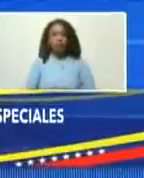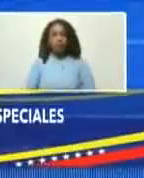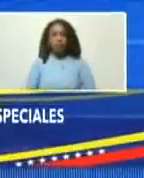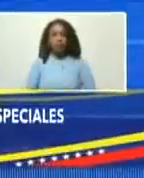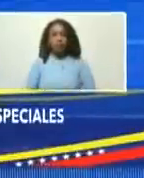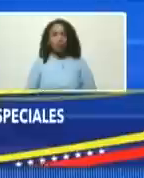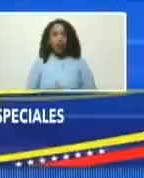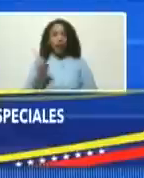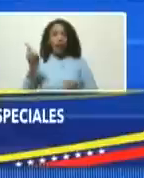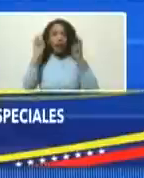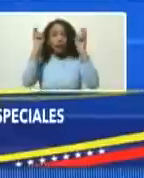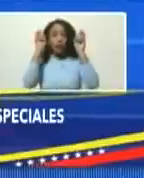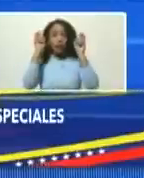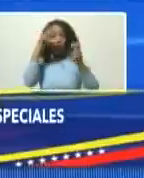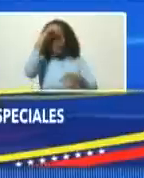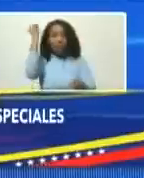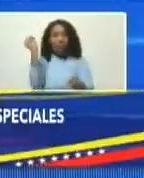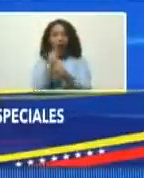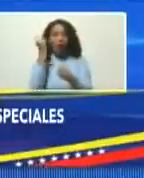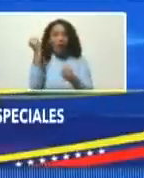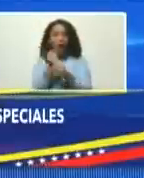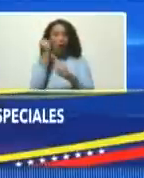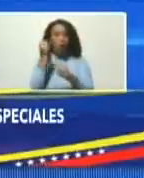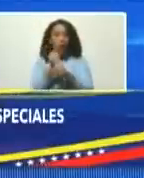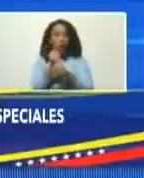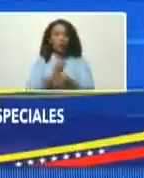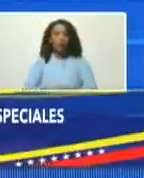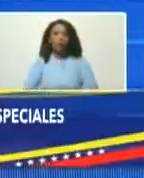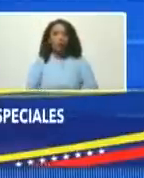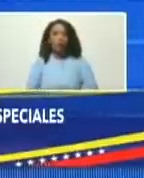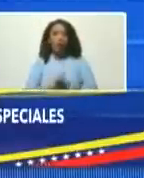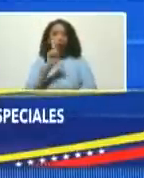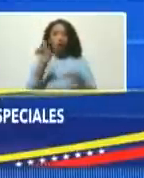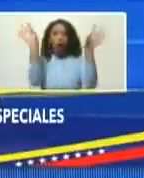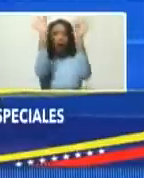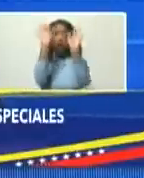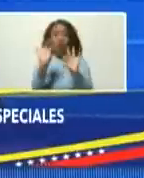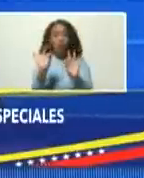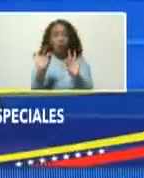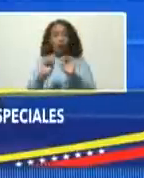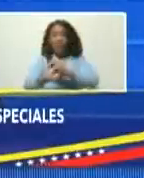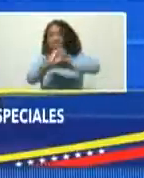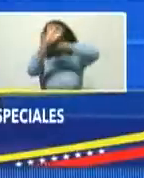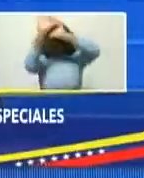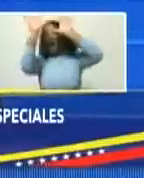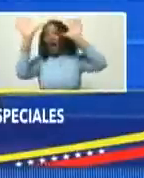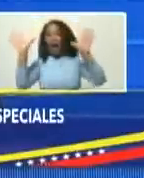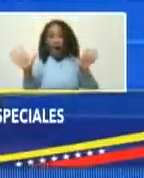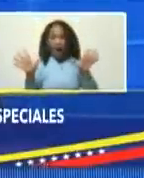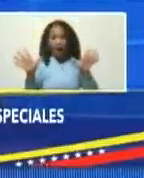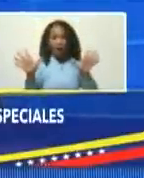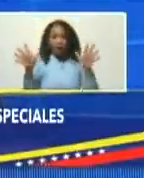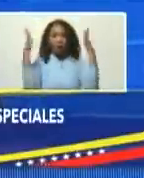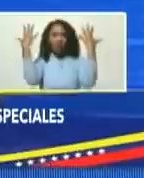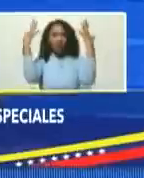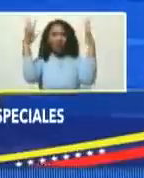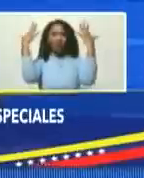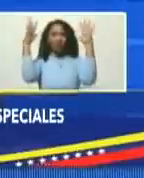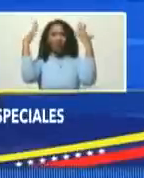El sector de los trabajadores, de una manera compacta y contundente, aplaudiendo